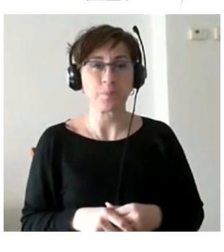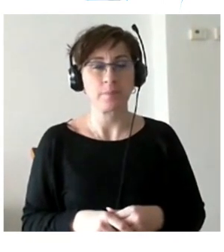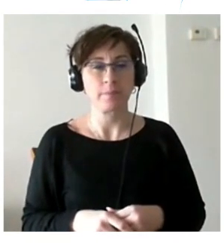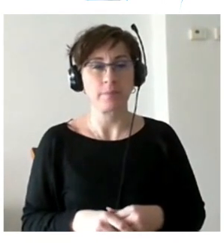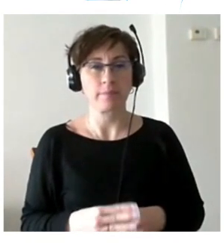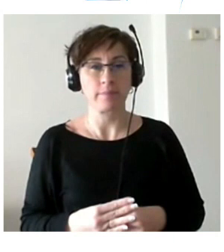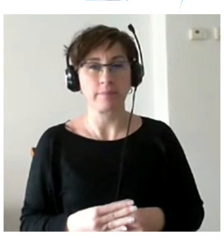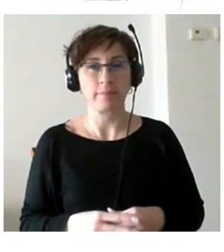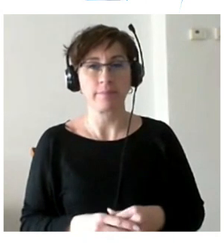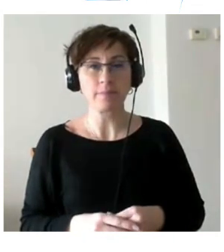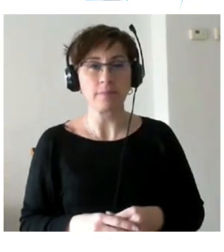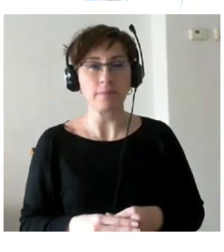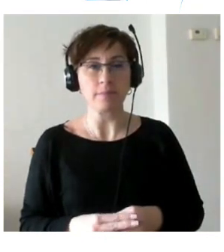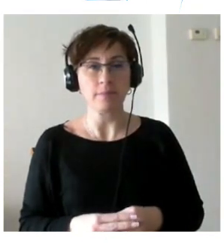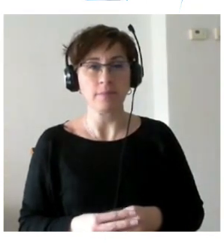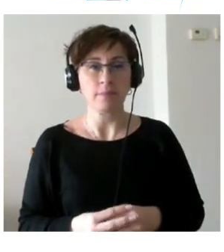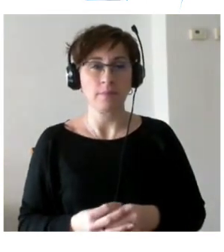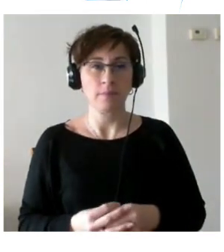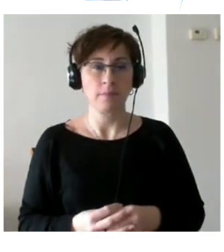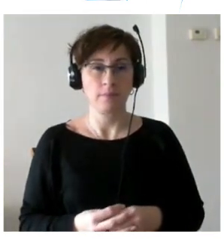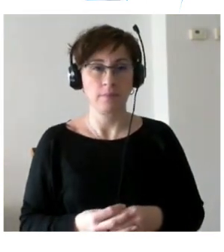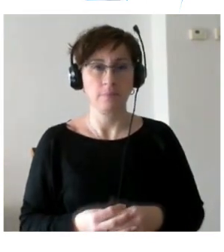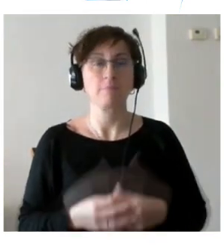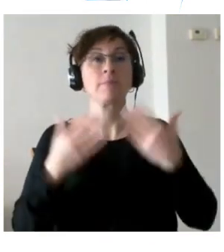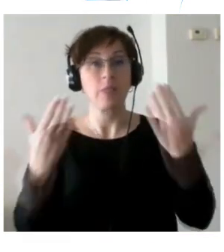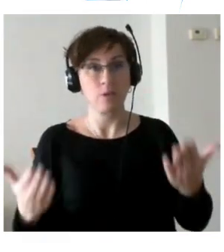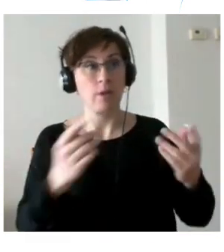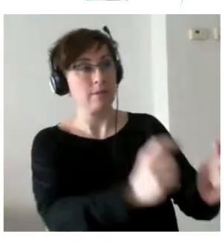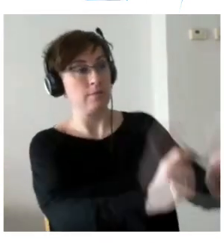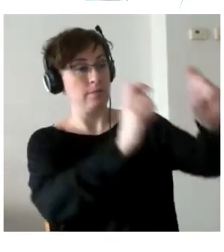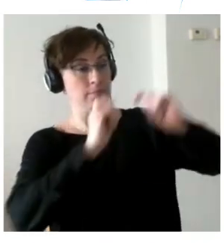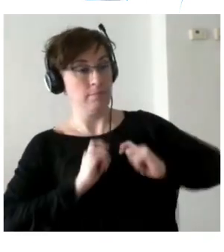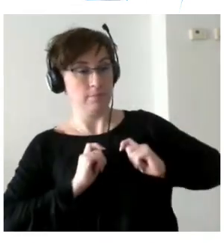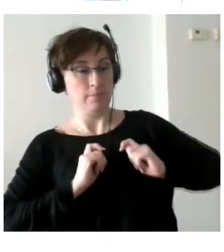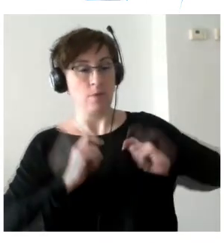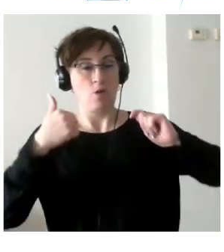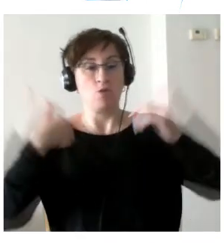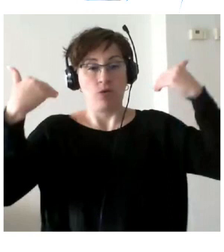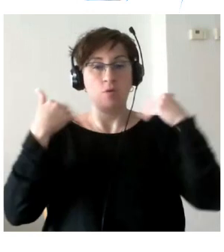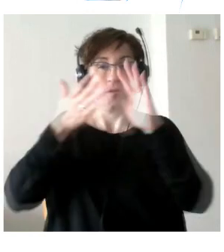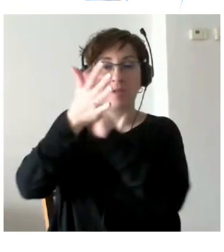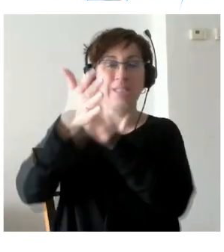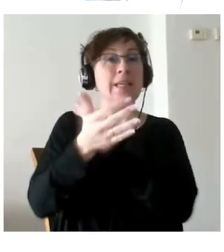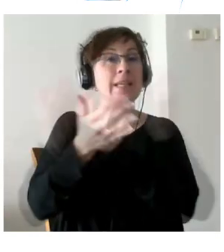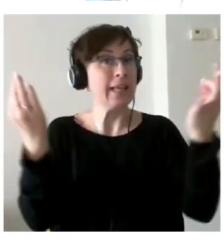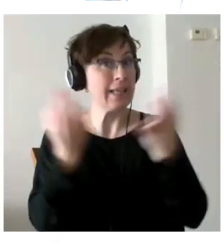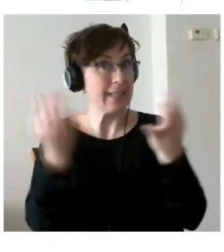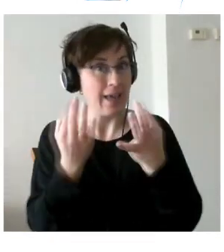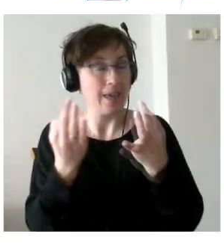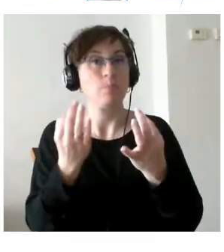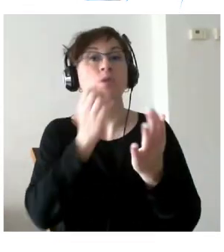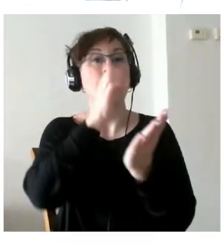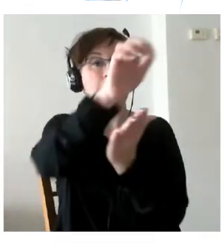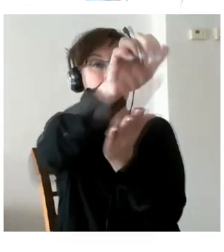¿Qué es lo que me encargan que os traslade con esta presentación? El contenido del informe